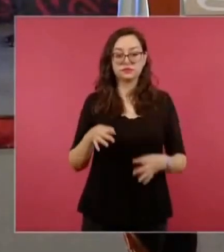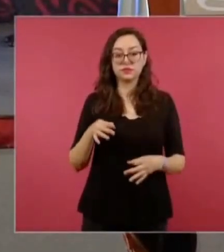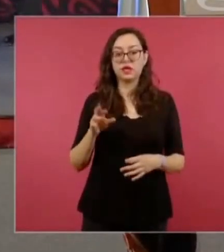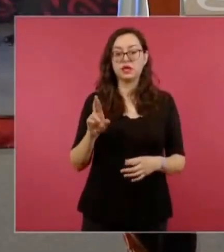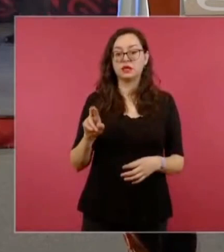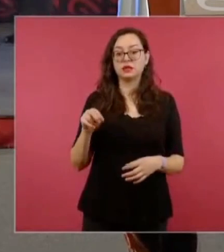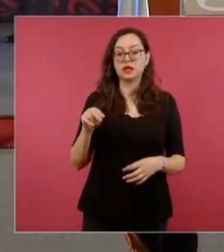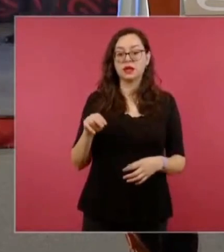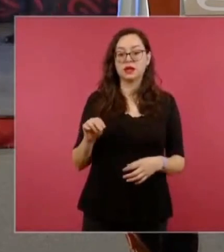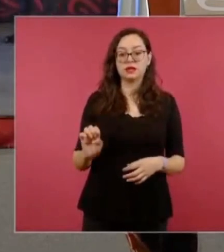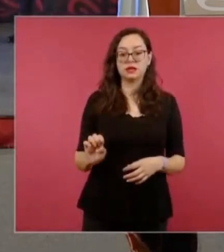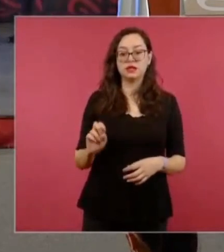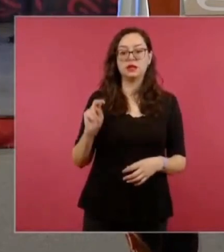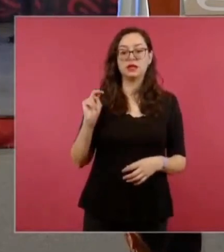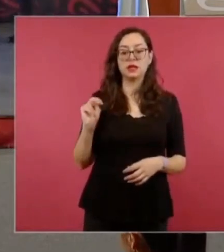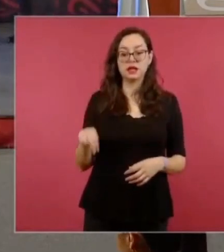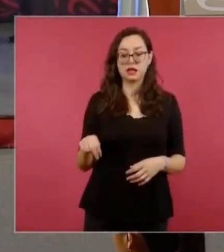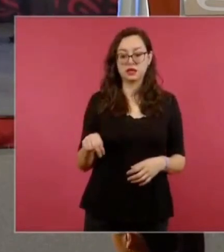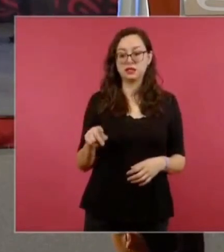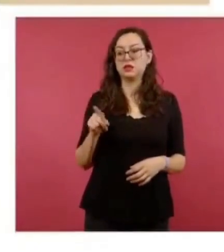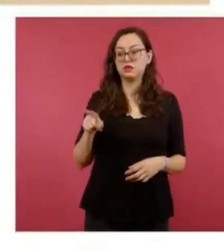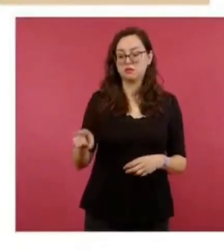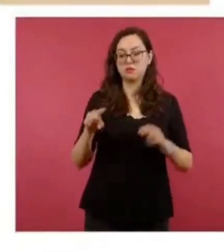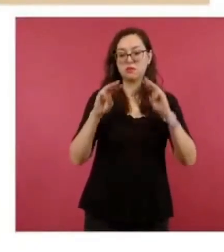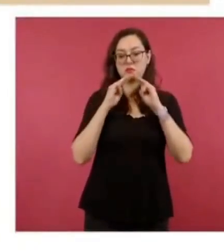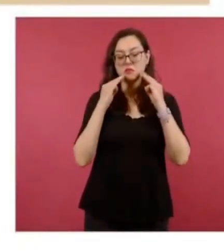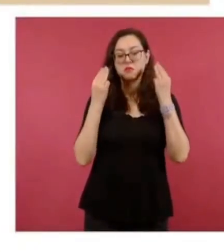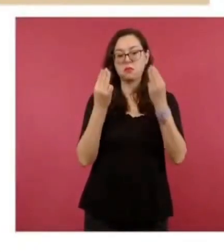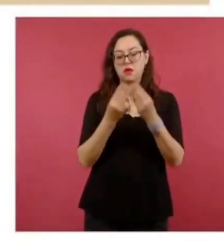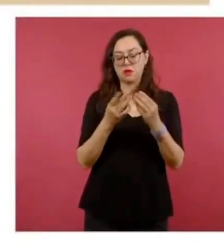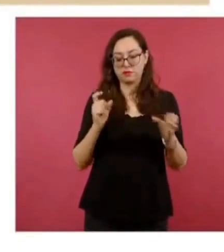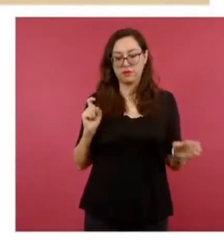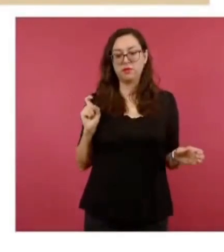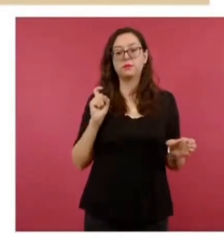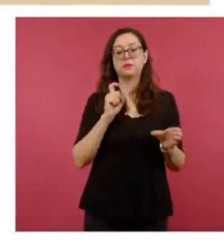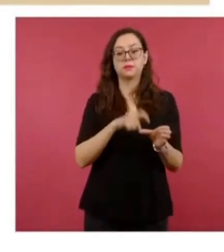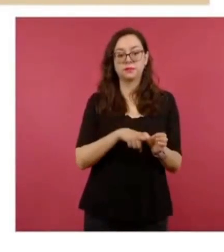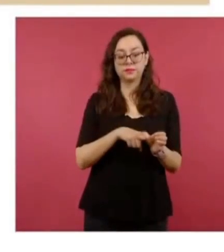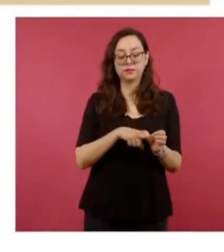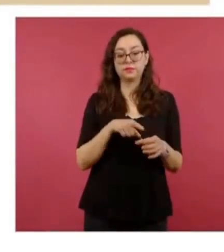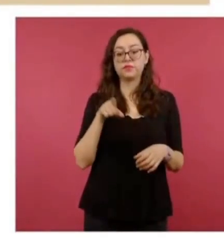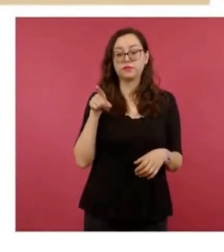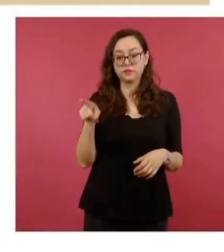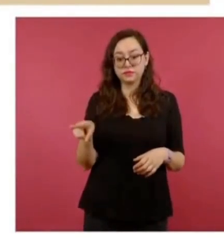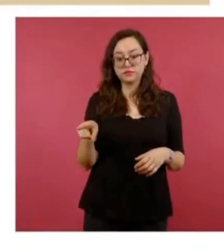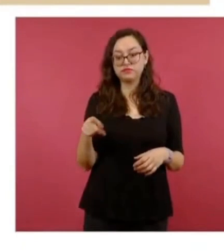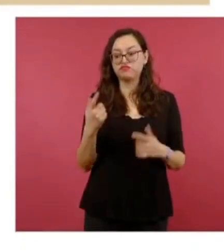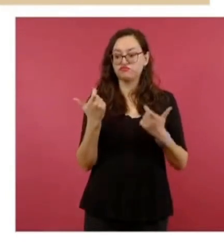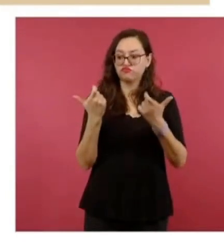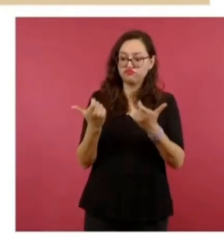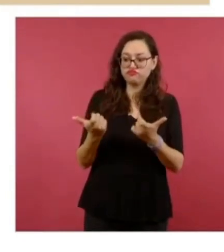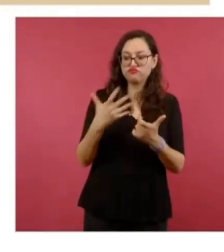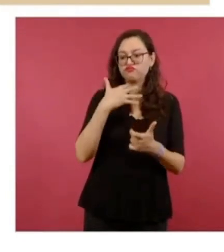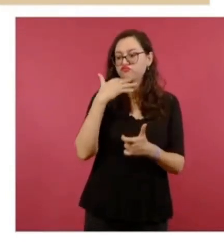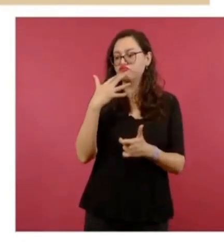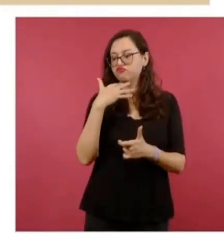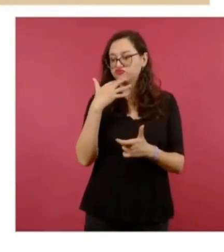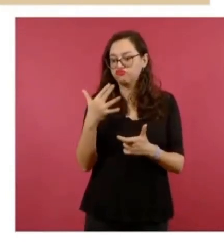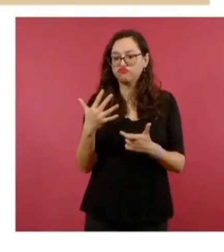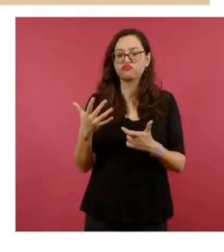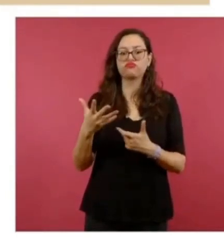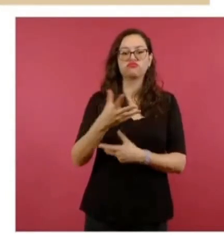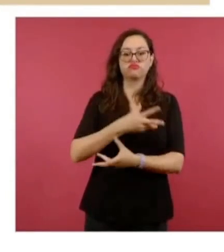proceso por los delitos de delincuencia organizada con la finalidad de cometer operaciones con recursos de procedencia ilícita y